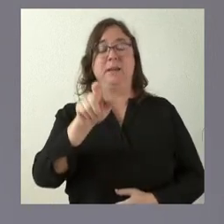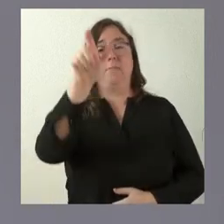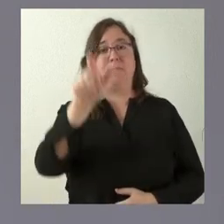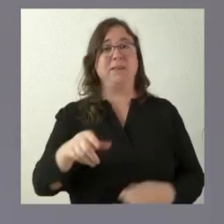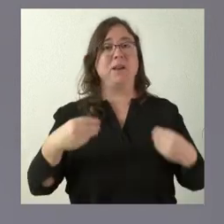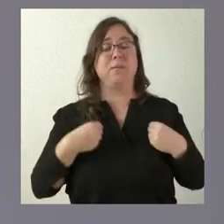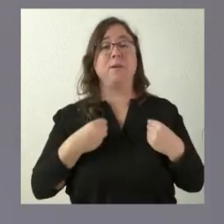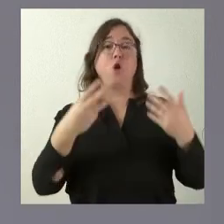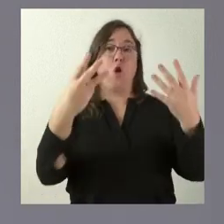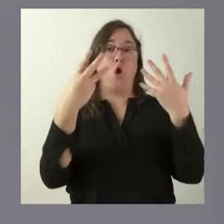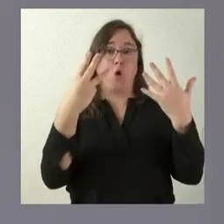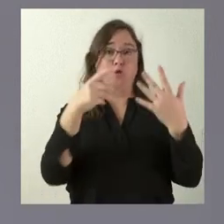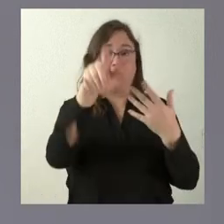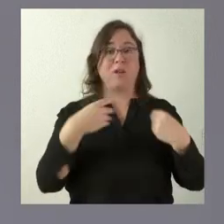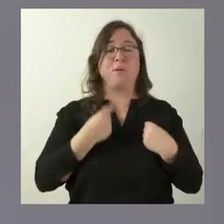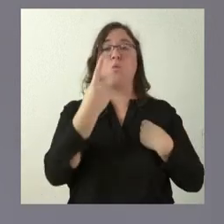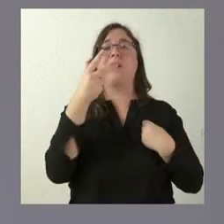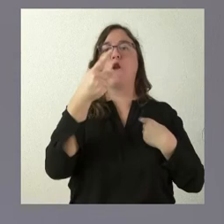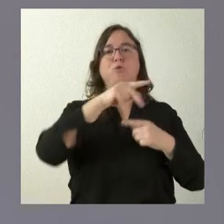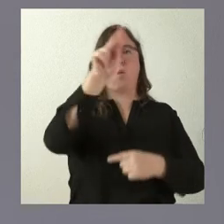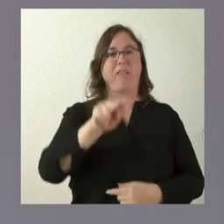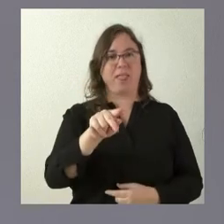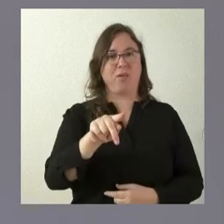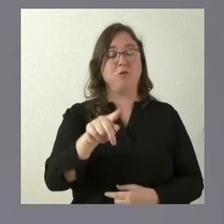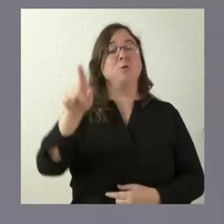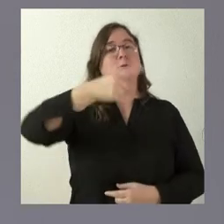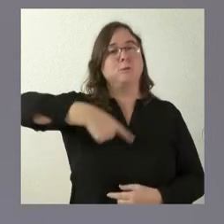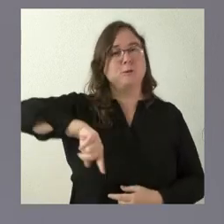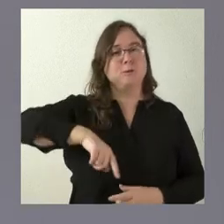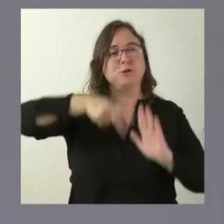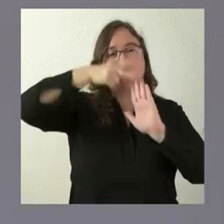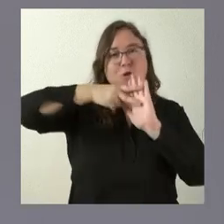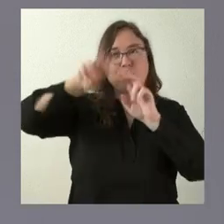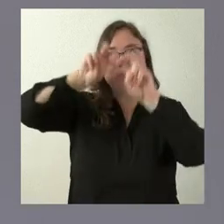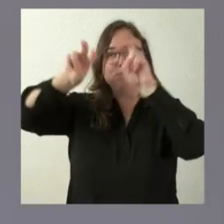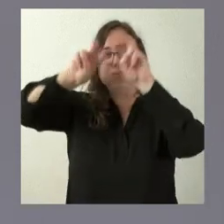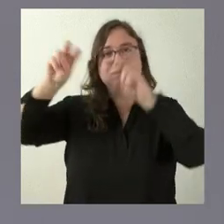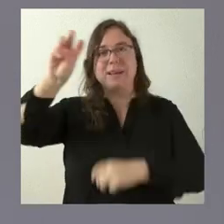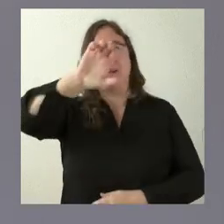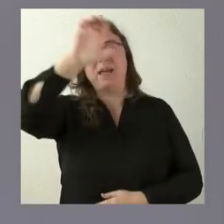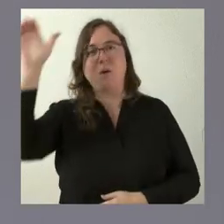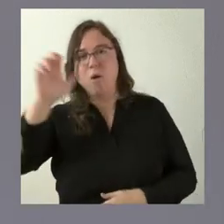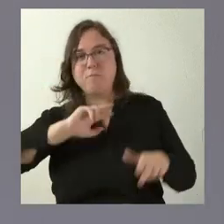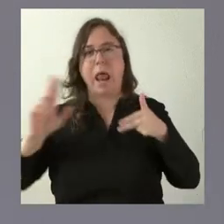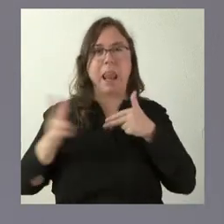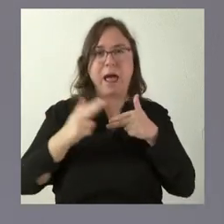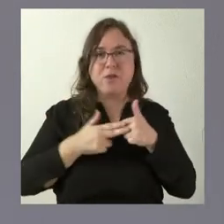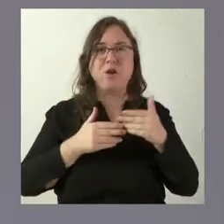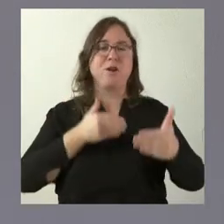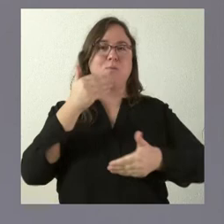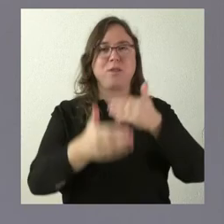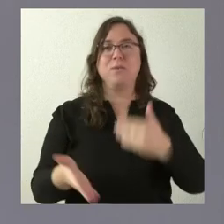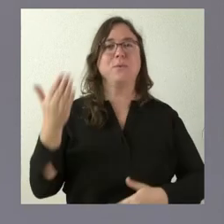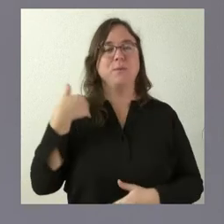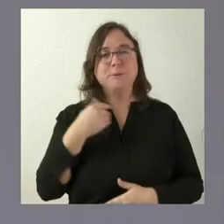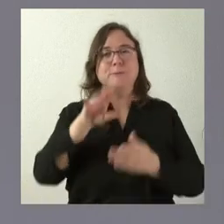habitantes kilómetro cuadrado. Pero nosotros, explorando la normativa europea, presentando alegaciones al procedimiento en su momento,